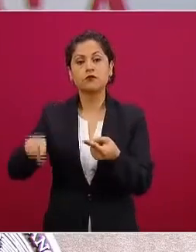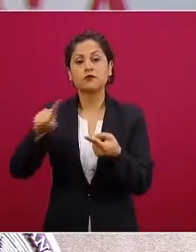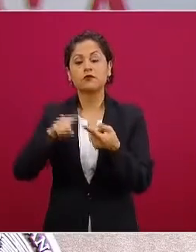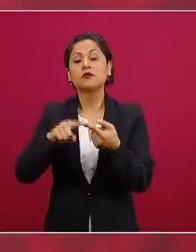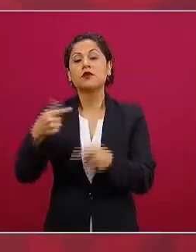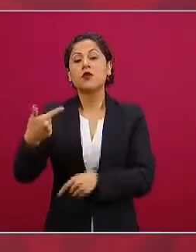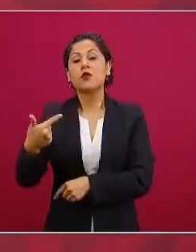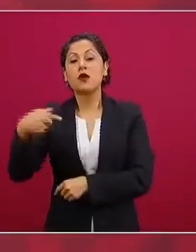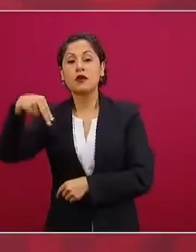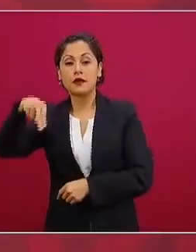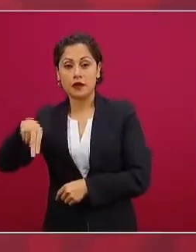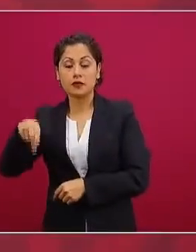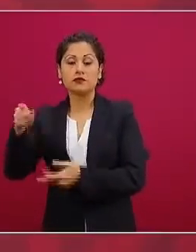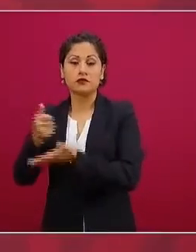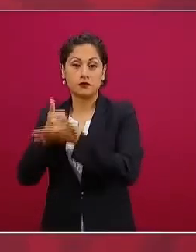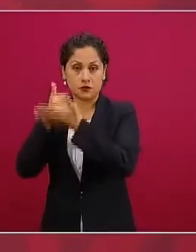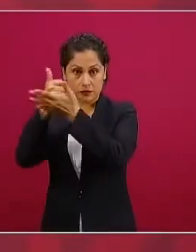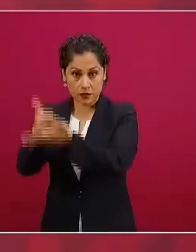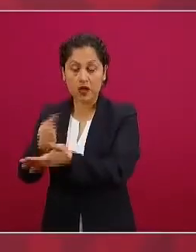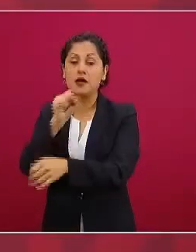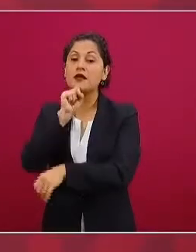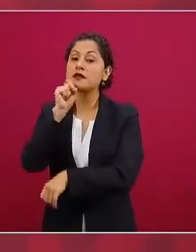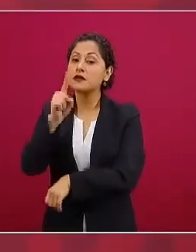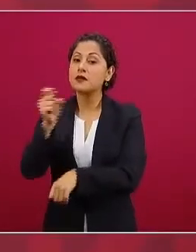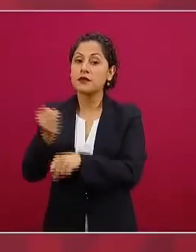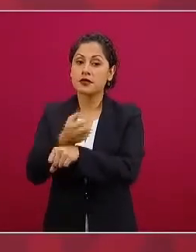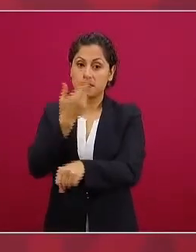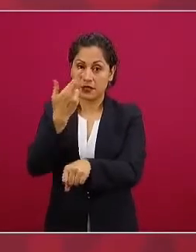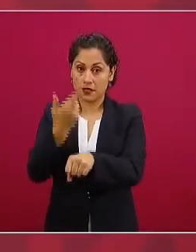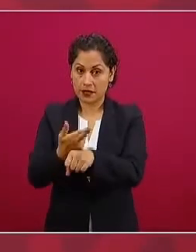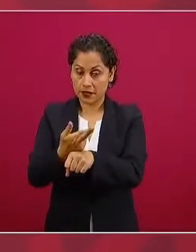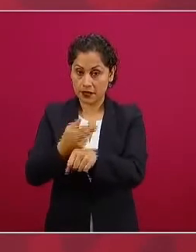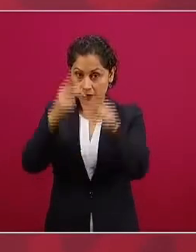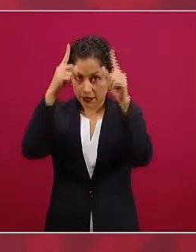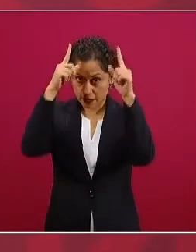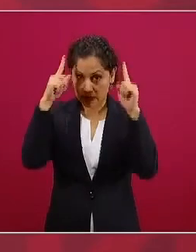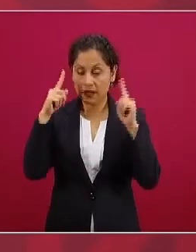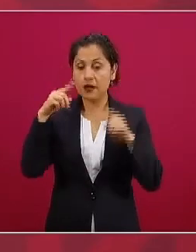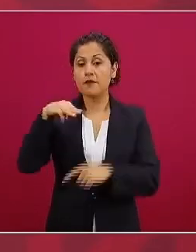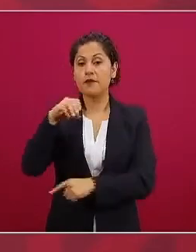Secretarías de Marina y de Defensa Nacional.